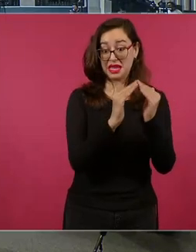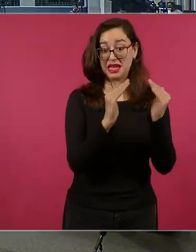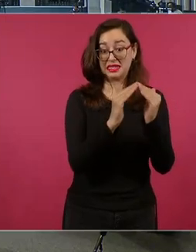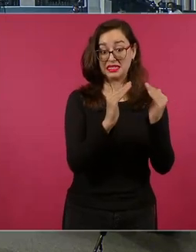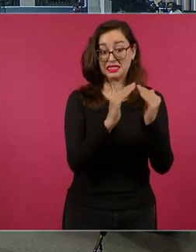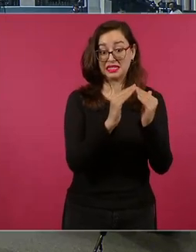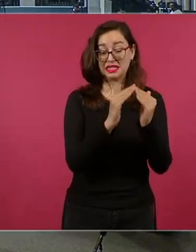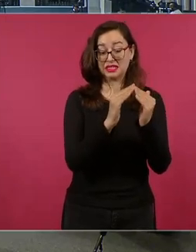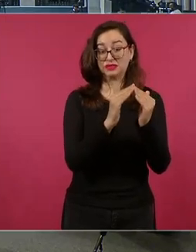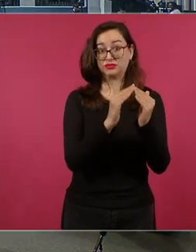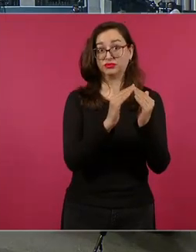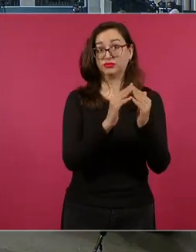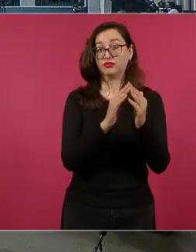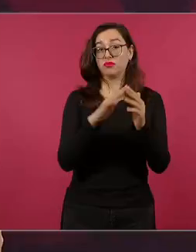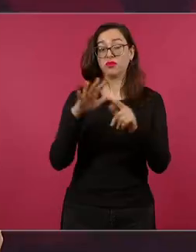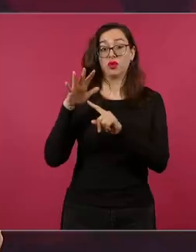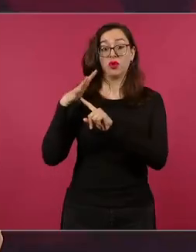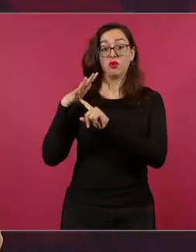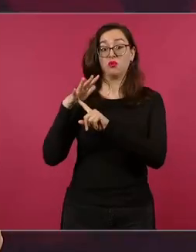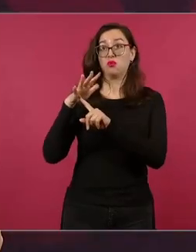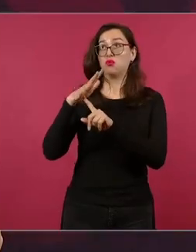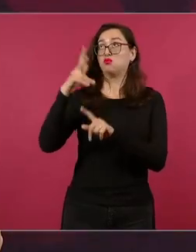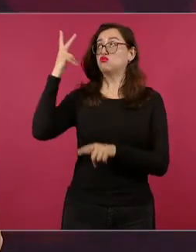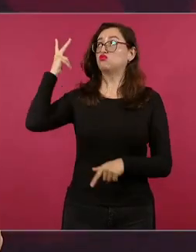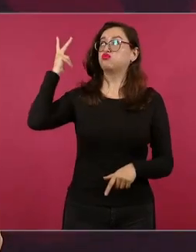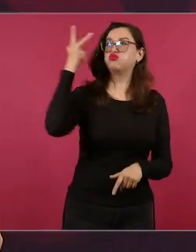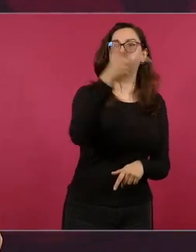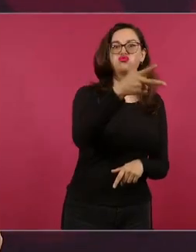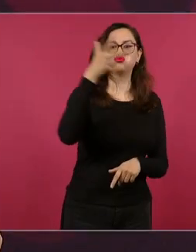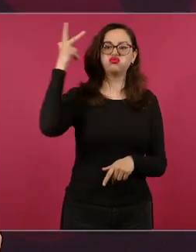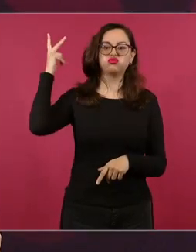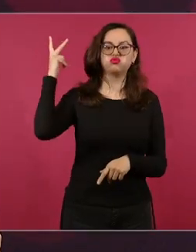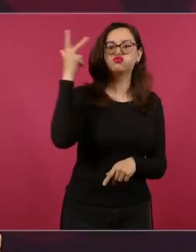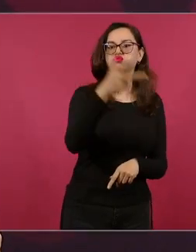sí vuelo rasantes en la casa Villahermosa